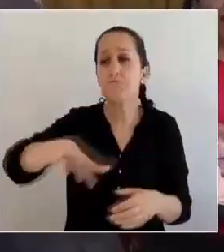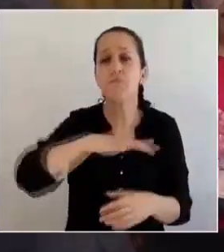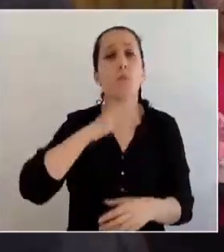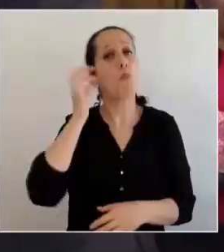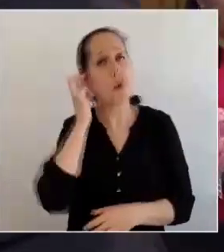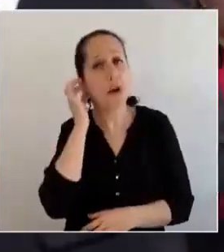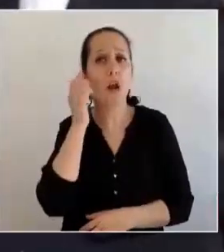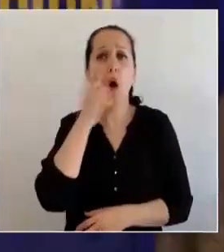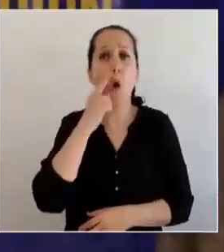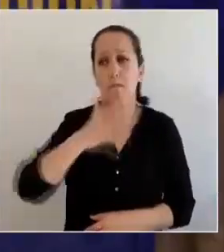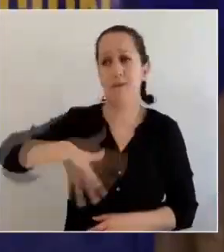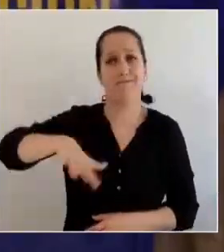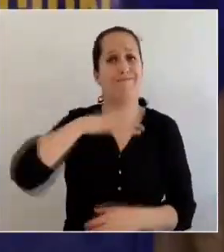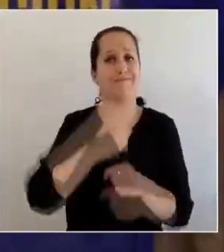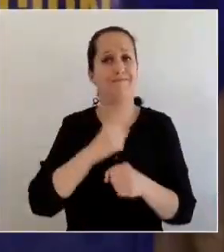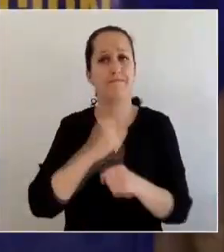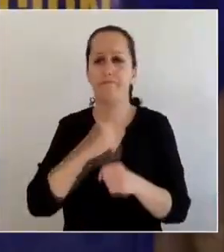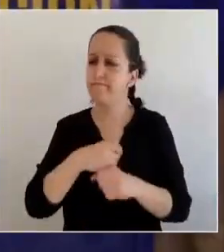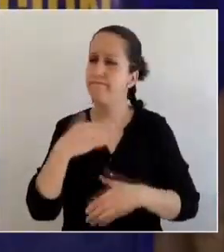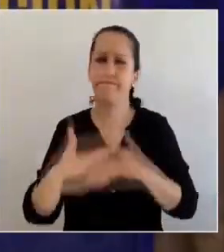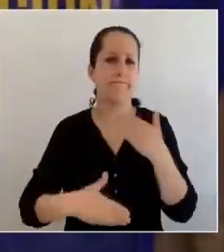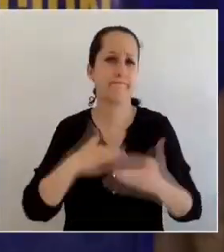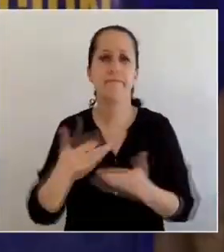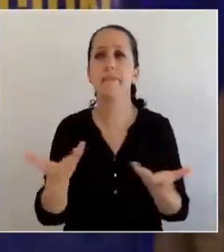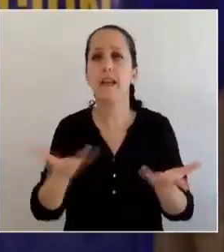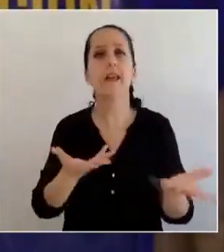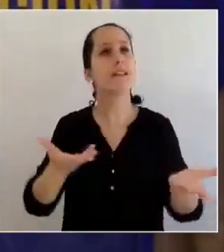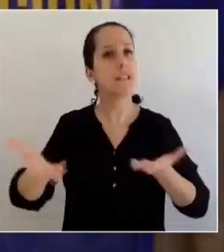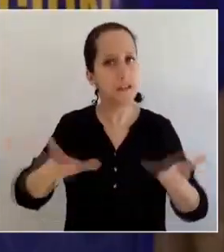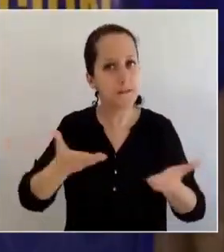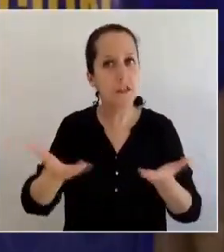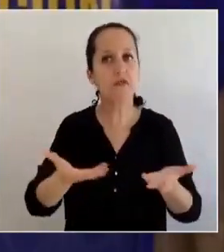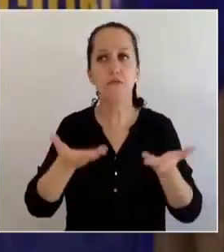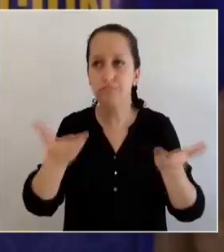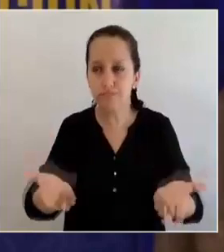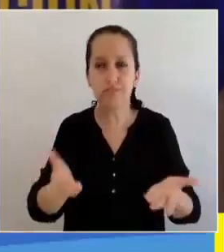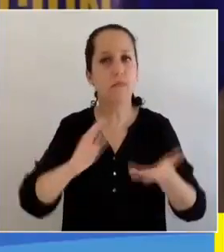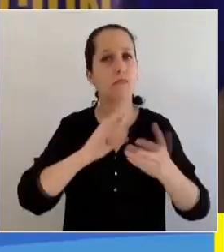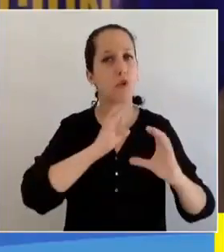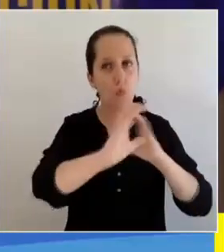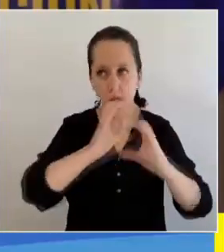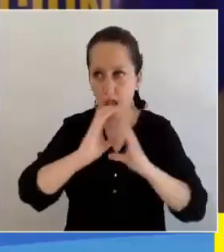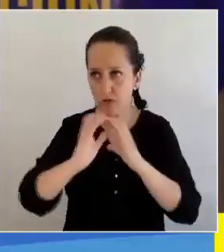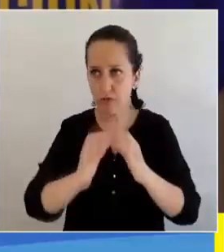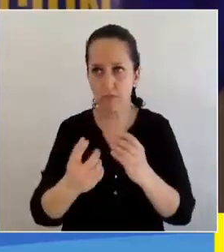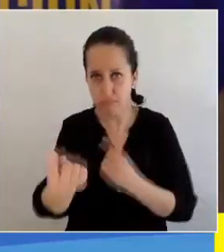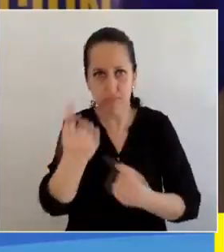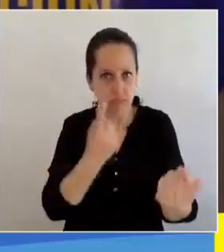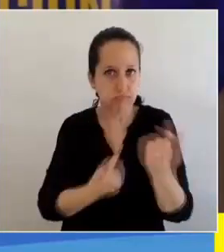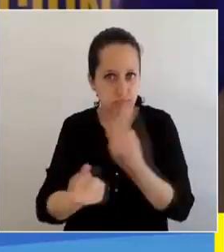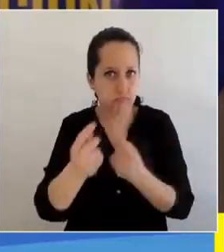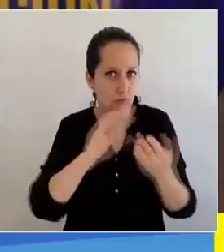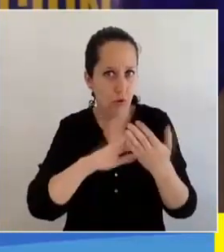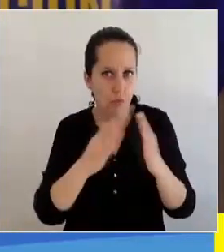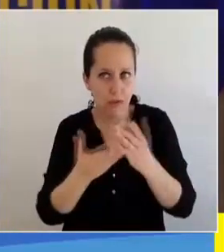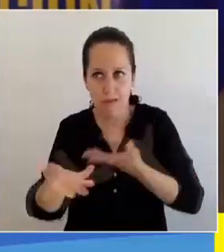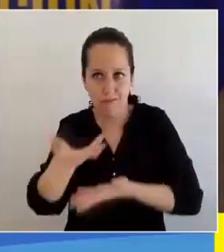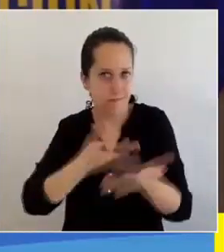mujeres y hombres que estamos en una labor permanente de servicio y de comunicación directa con la comunidad.